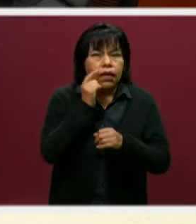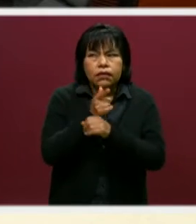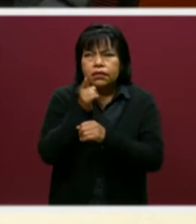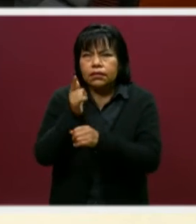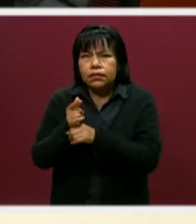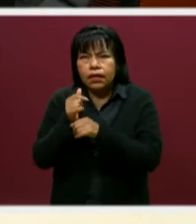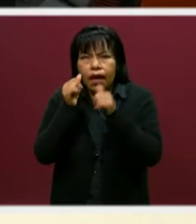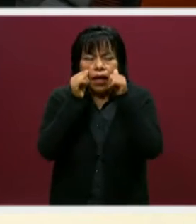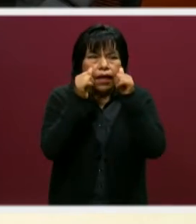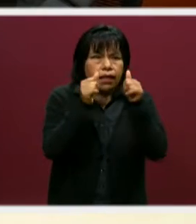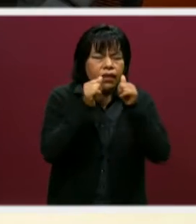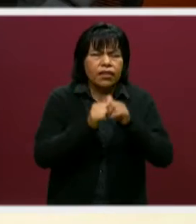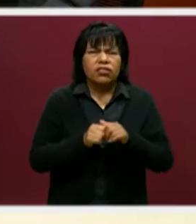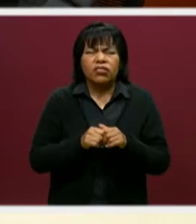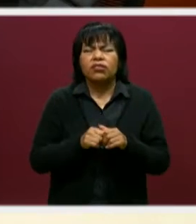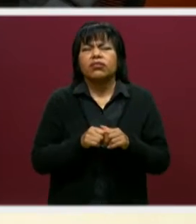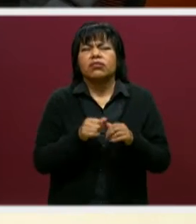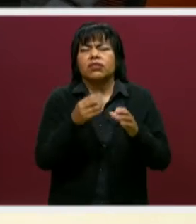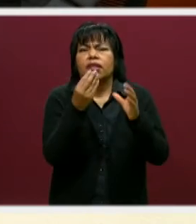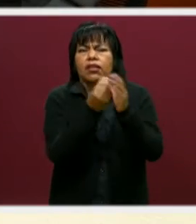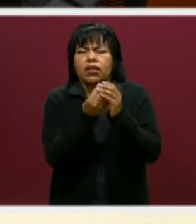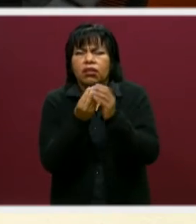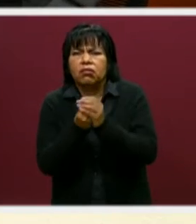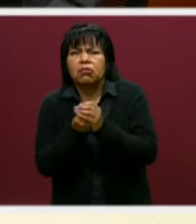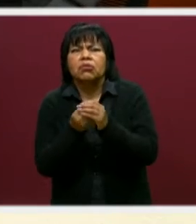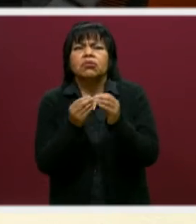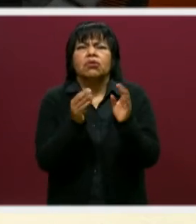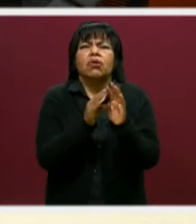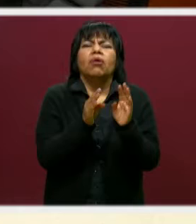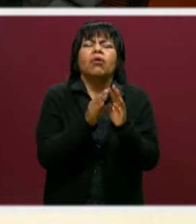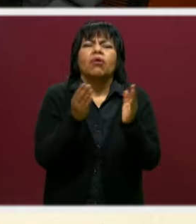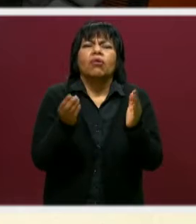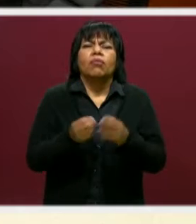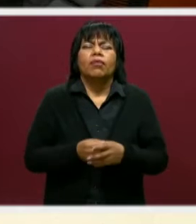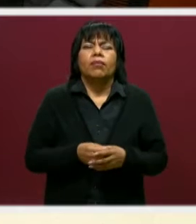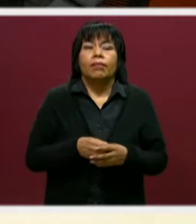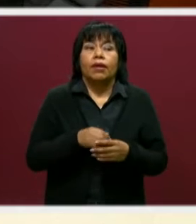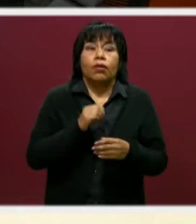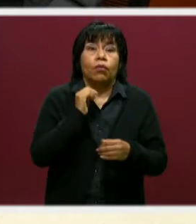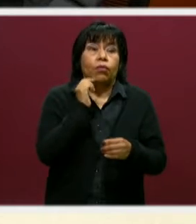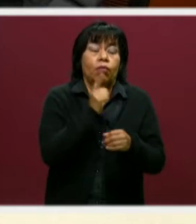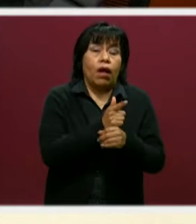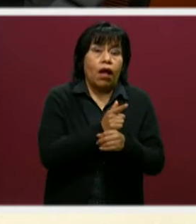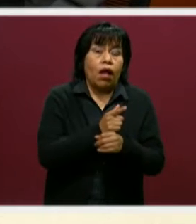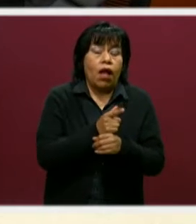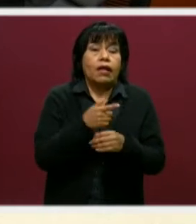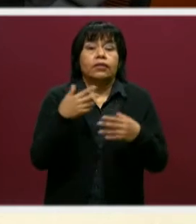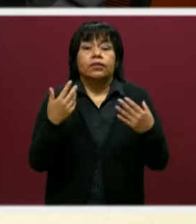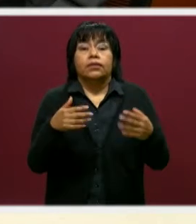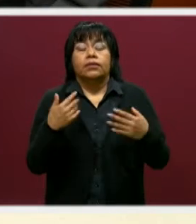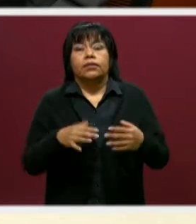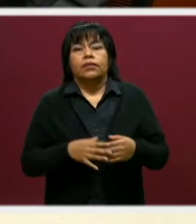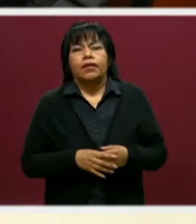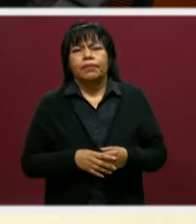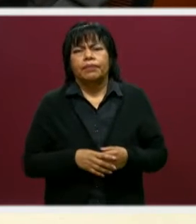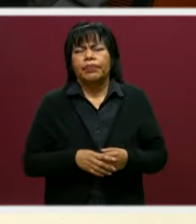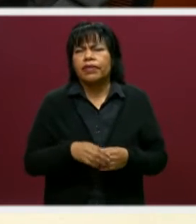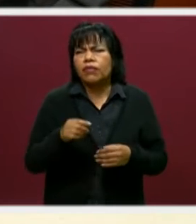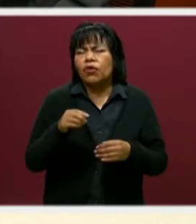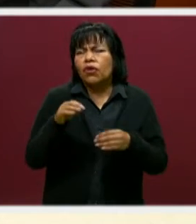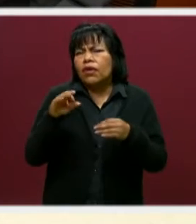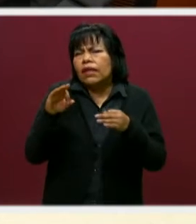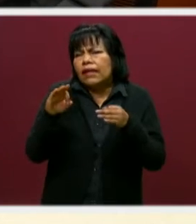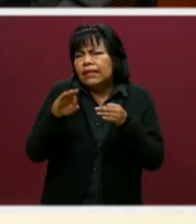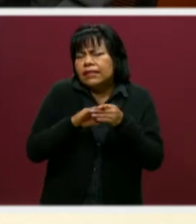a todo, a toda la oferta académica que hay alrededor de nuestro estado y en específico de esta, de esta porque está en un lugar que además está muy